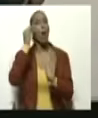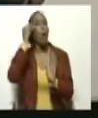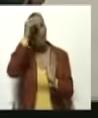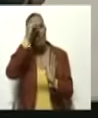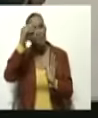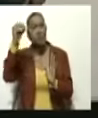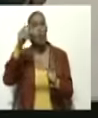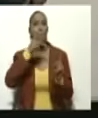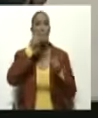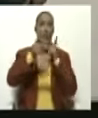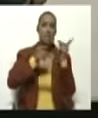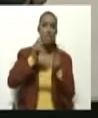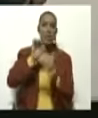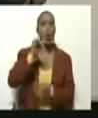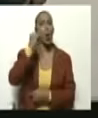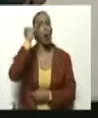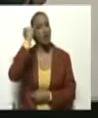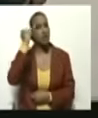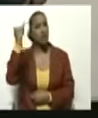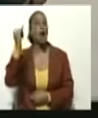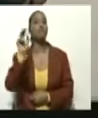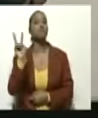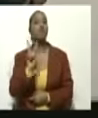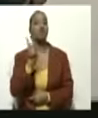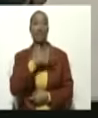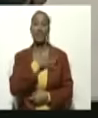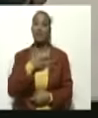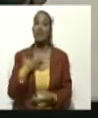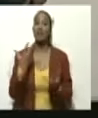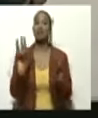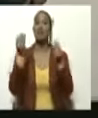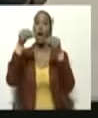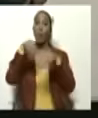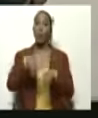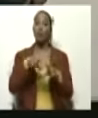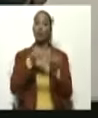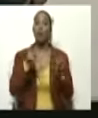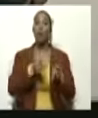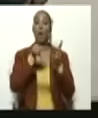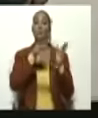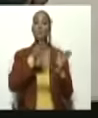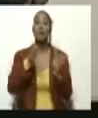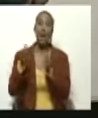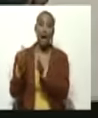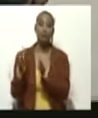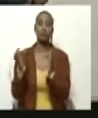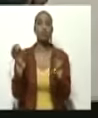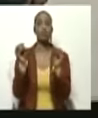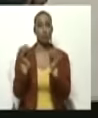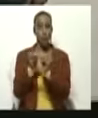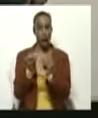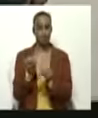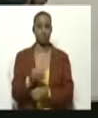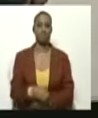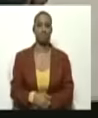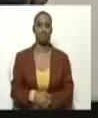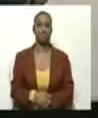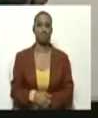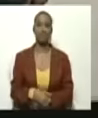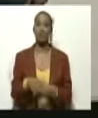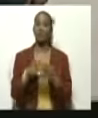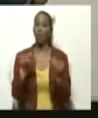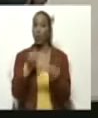Venezuela requiere de los acuerdos y planes comunes que nos permitan construir un futuro donde todos